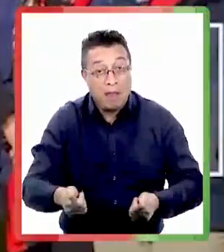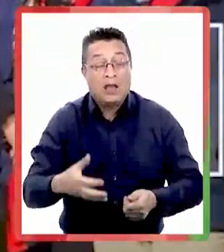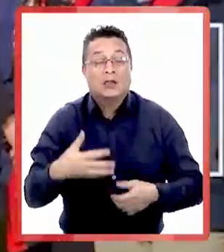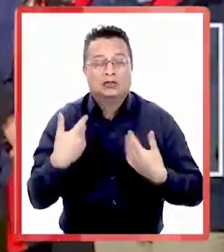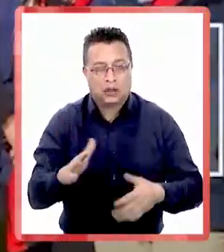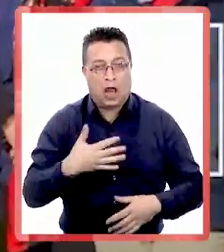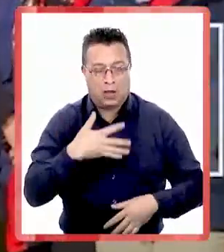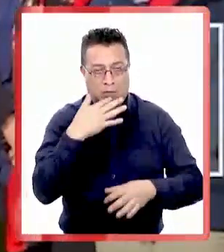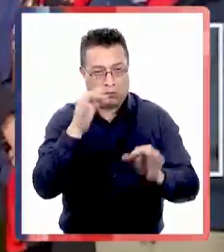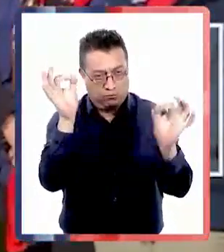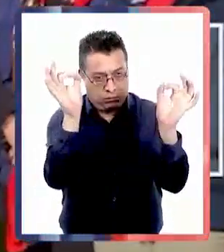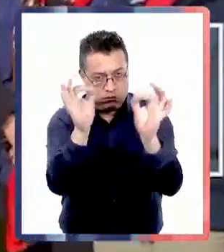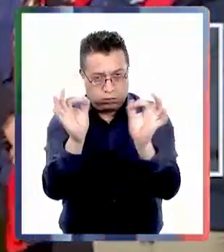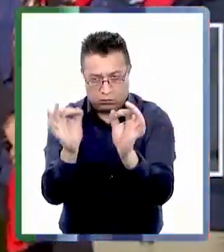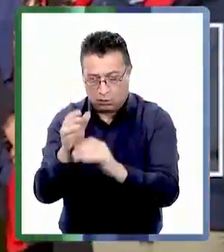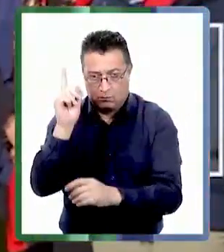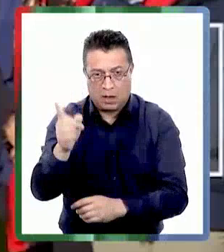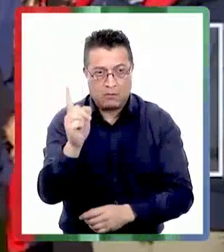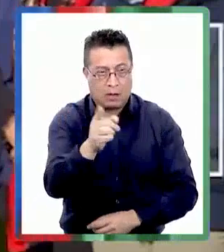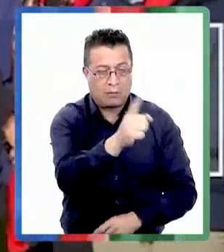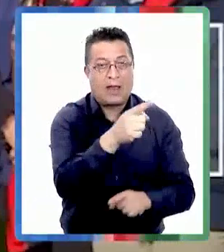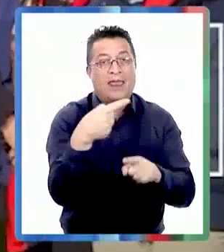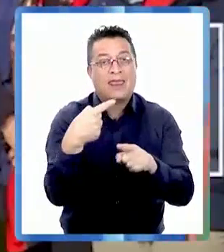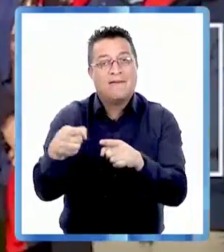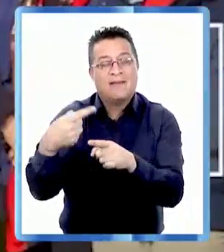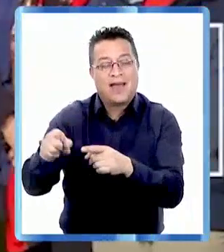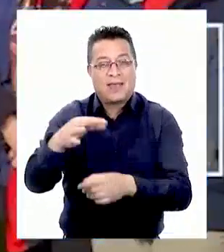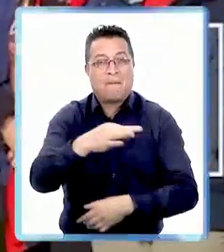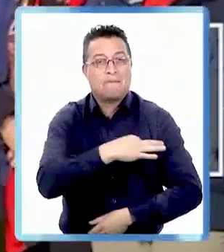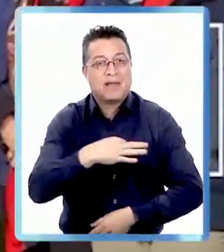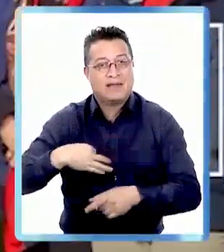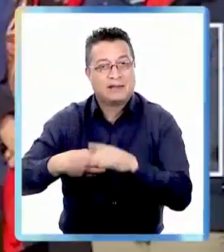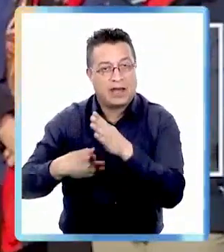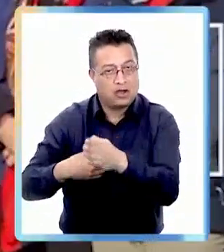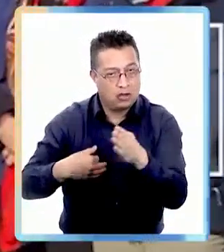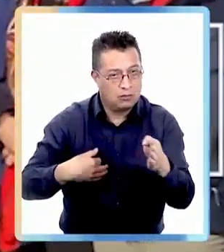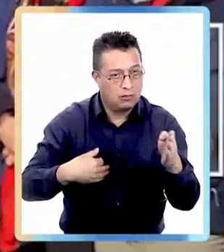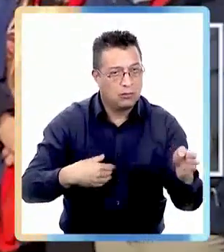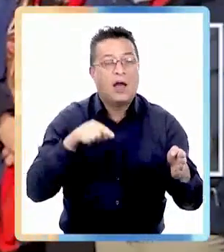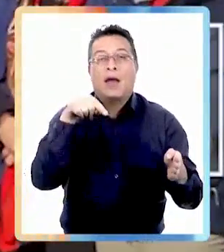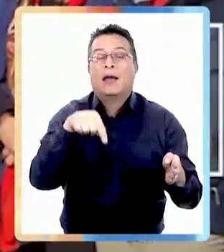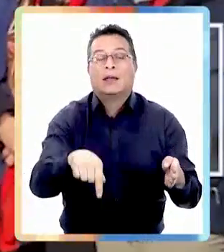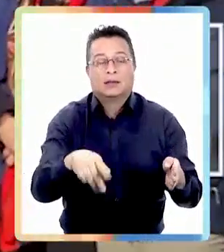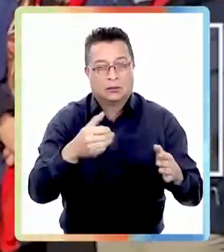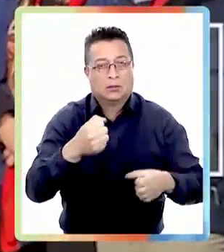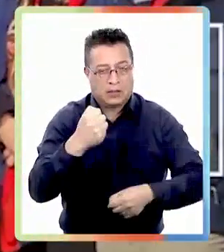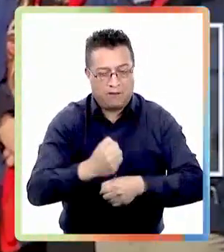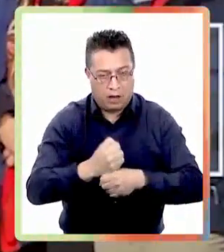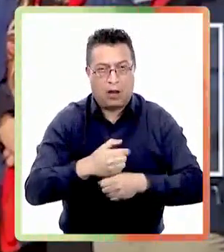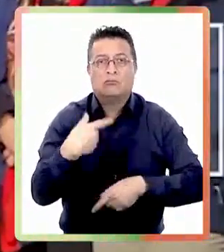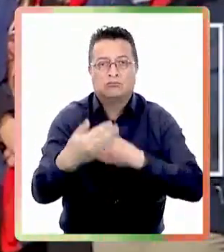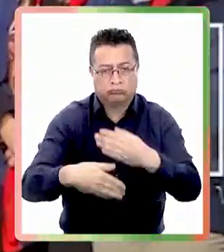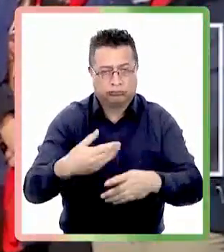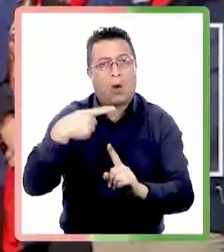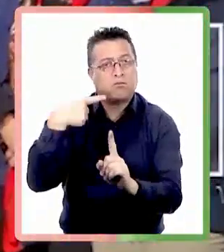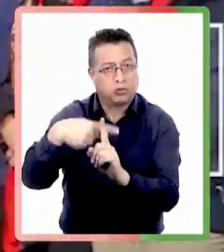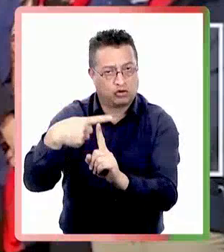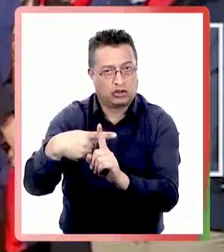he instruido a los diferentes ministerios a que acá se actúe proactivamente